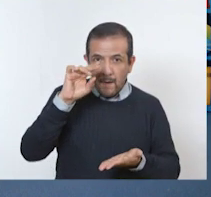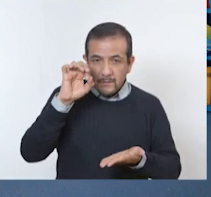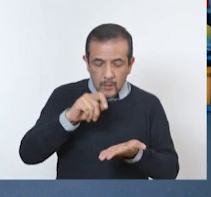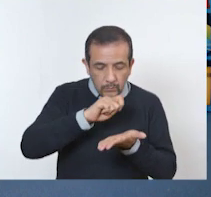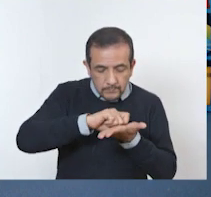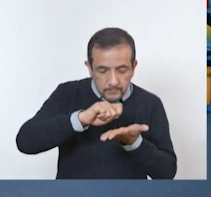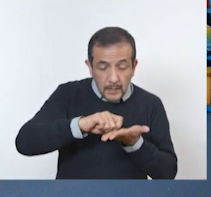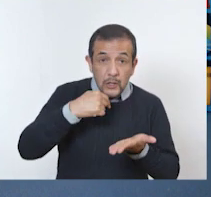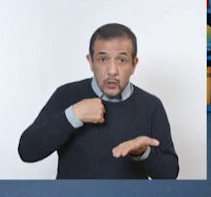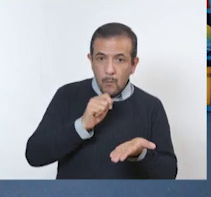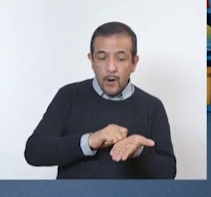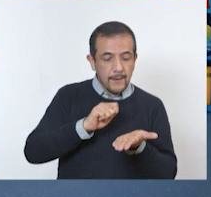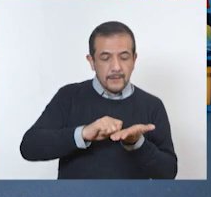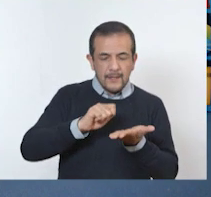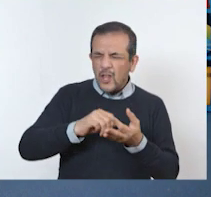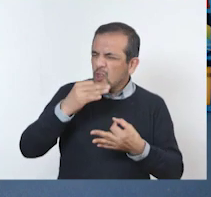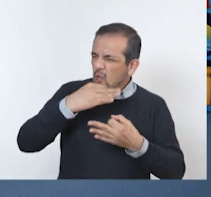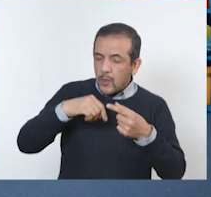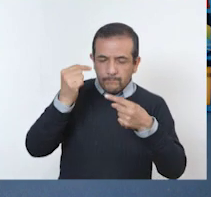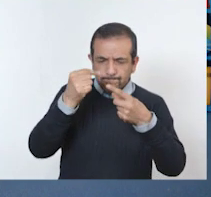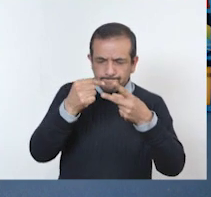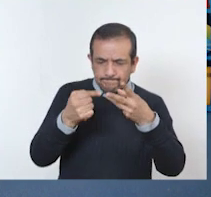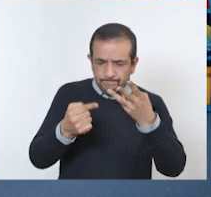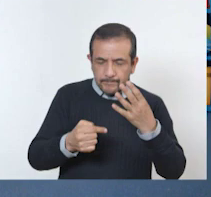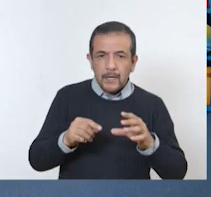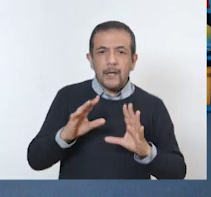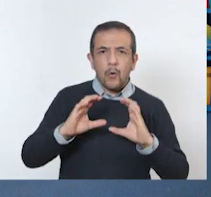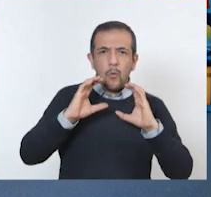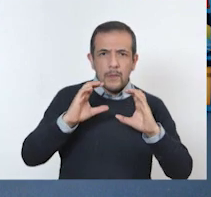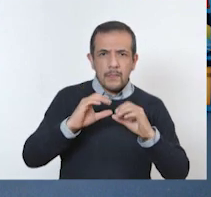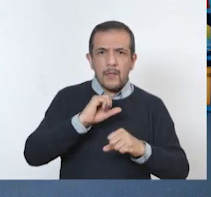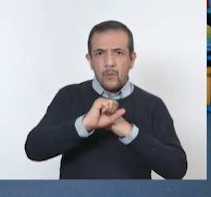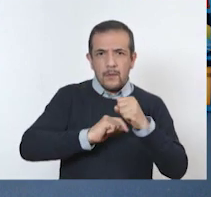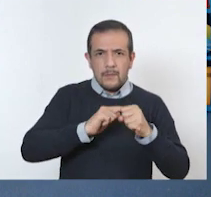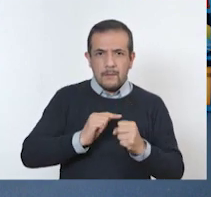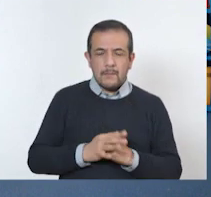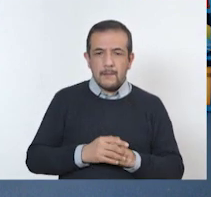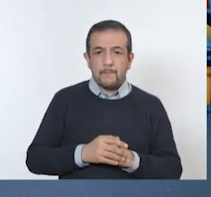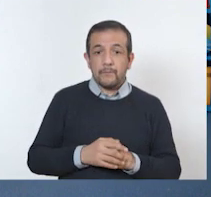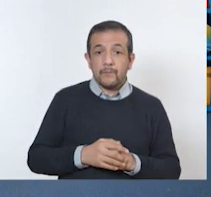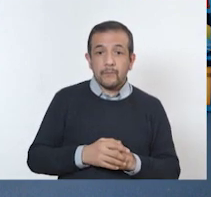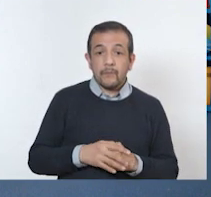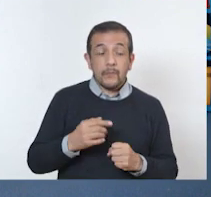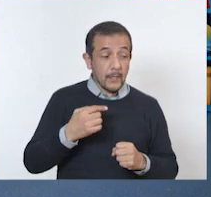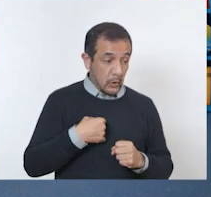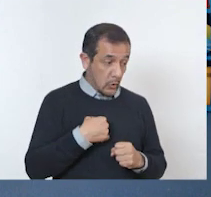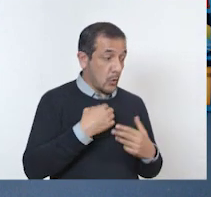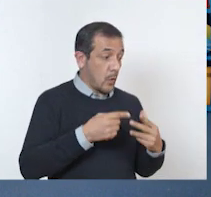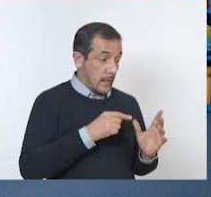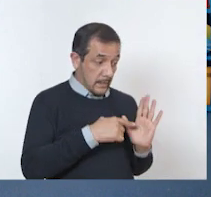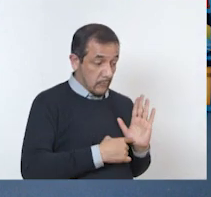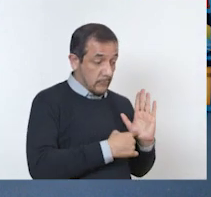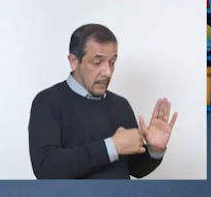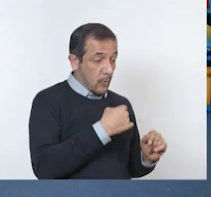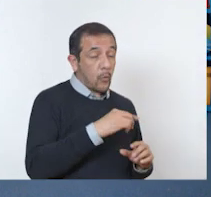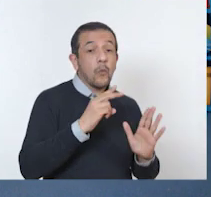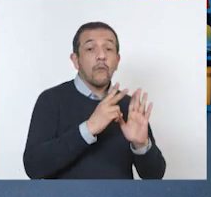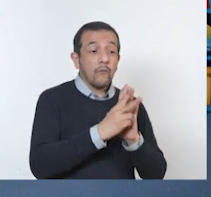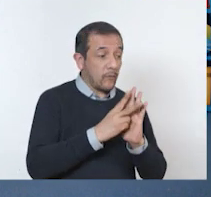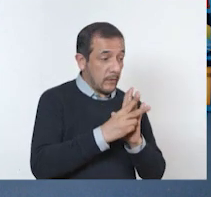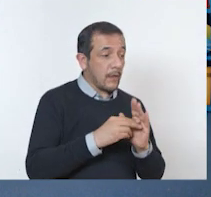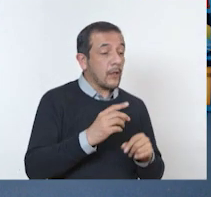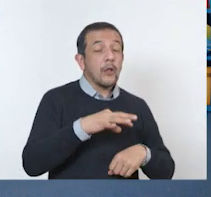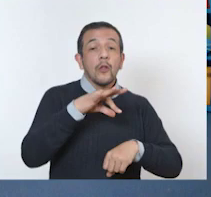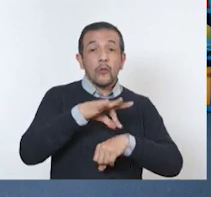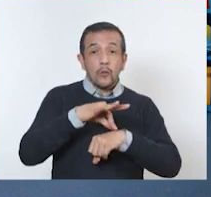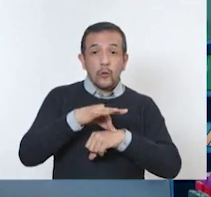anotar todas las medidas que se pueden adoptar para que tenga muy presente esta información. Te voy a compartir un video a continuación de